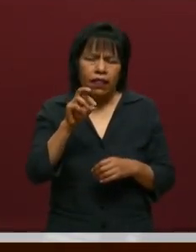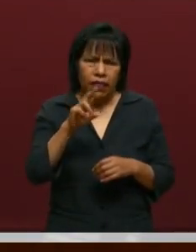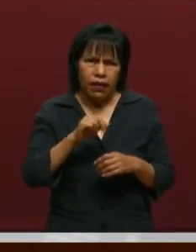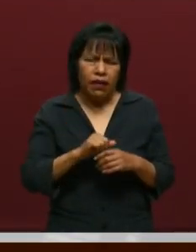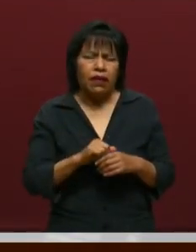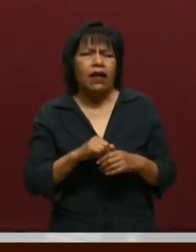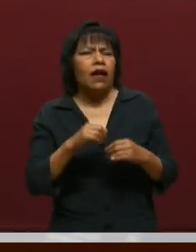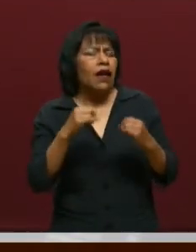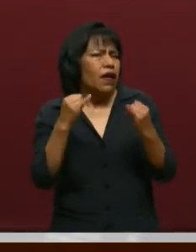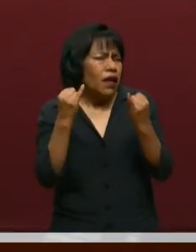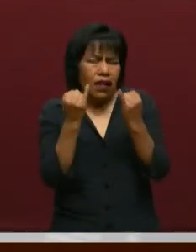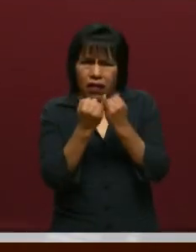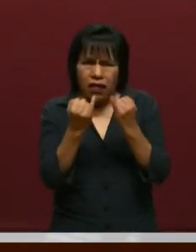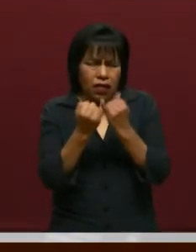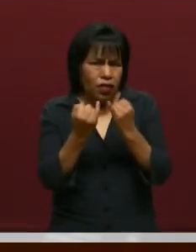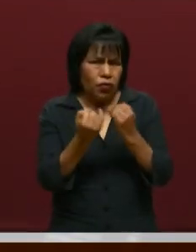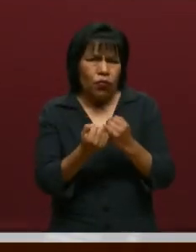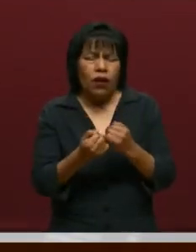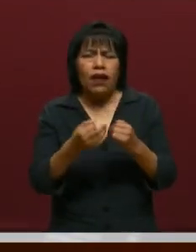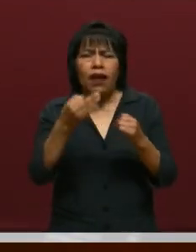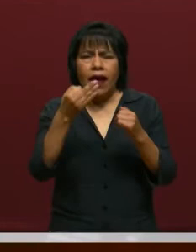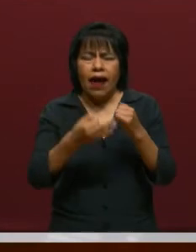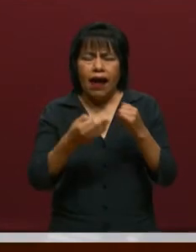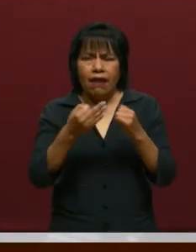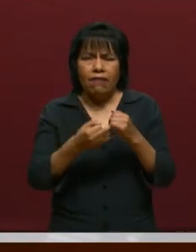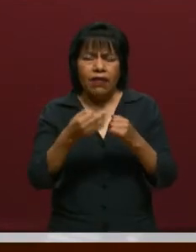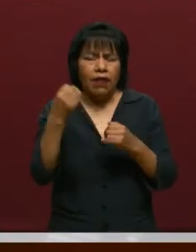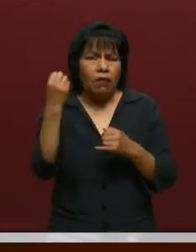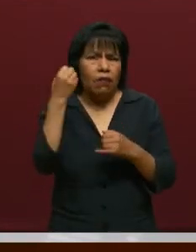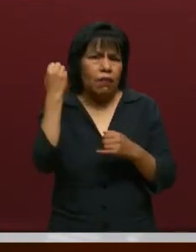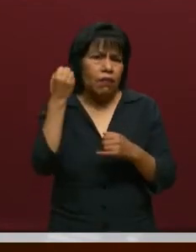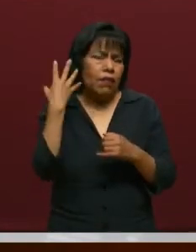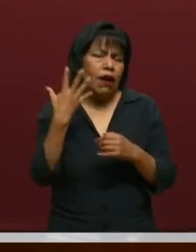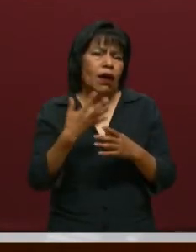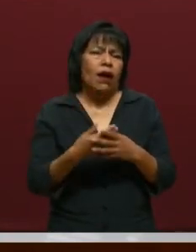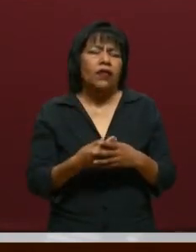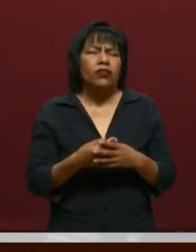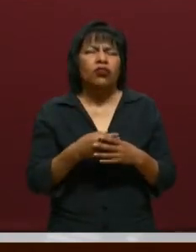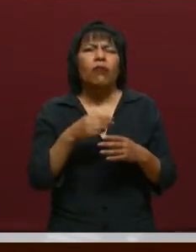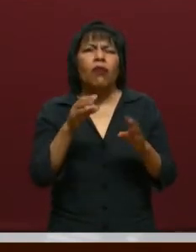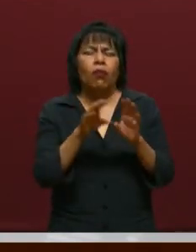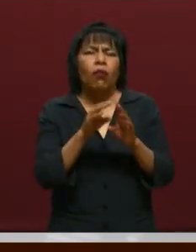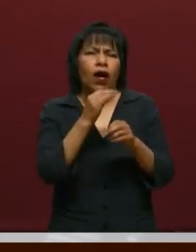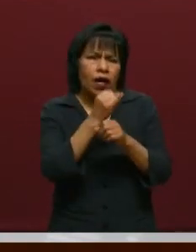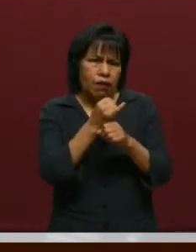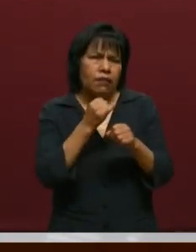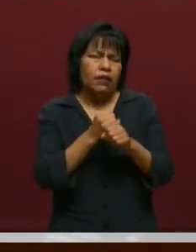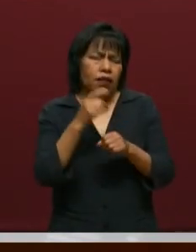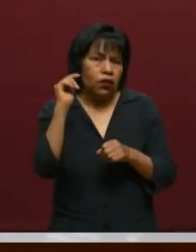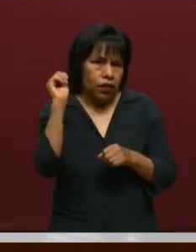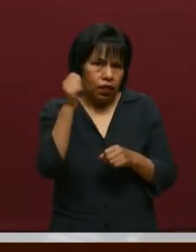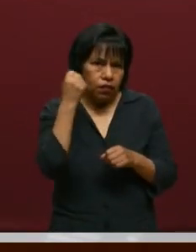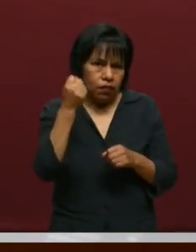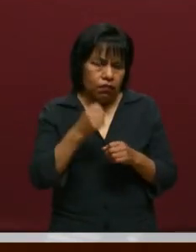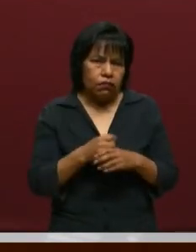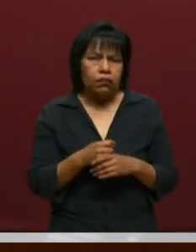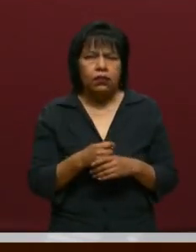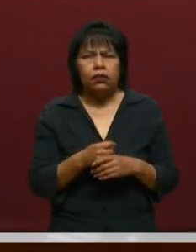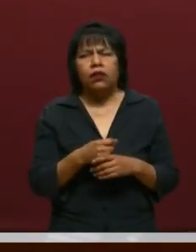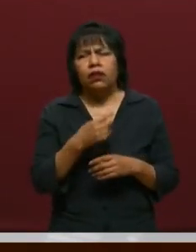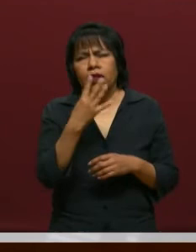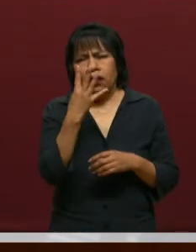tendrá una ponencia al finalizar del evento, una ponencia que hablará sobre la investigación tecnológica en la cuarta